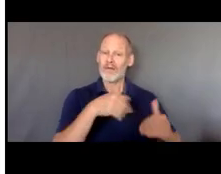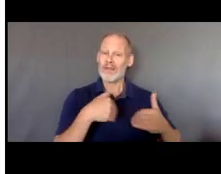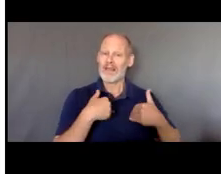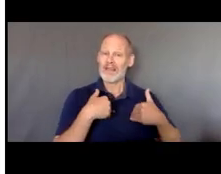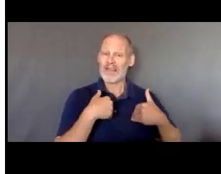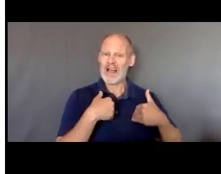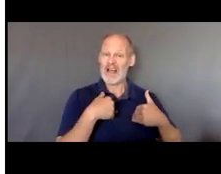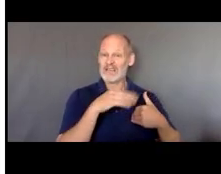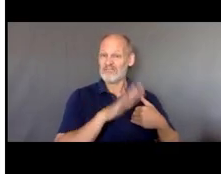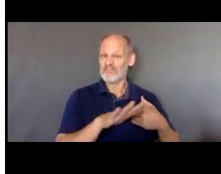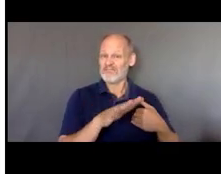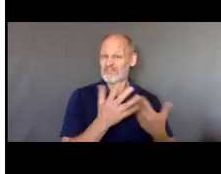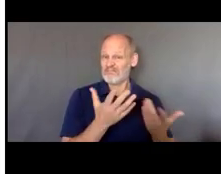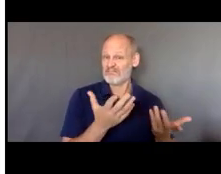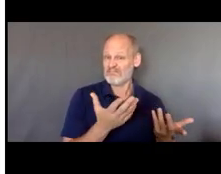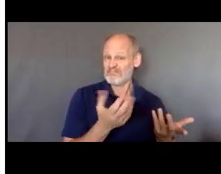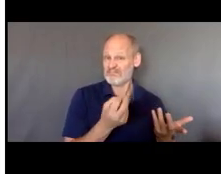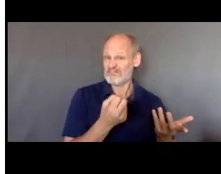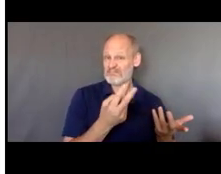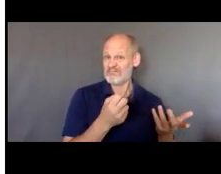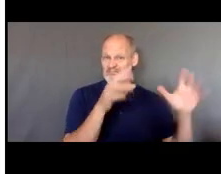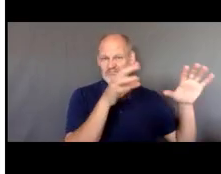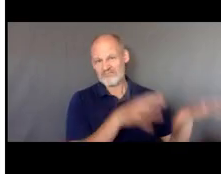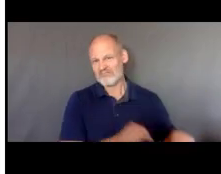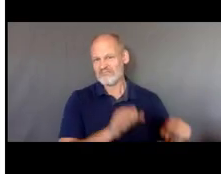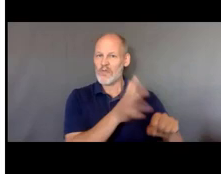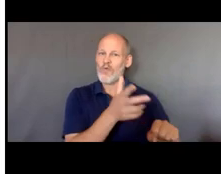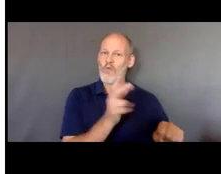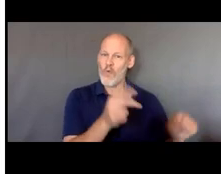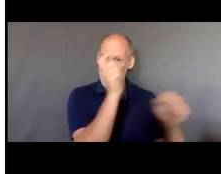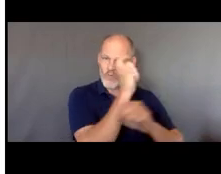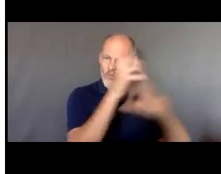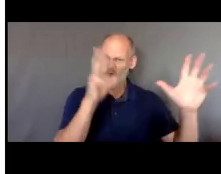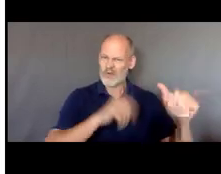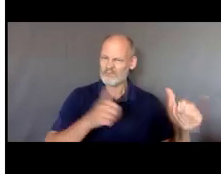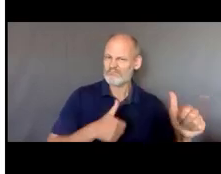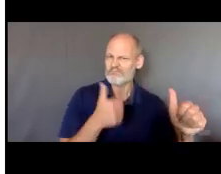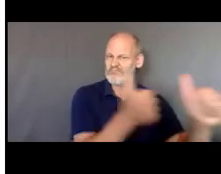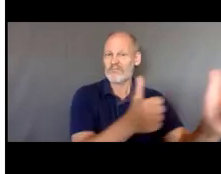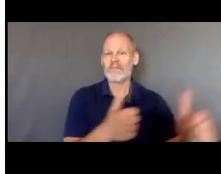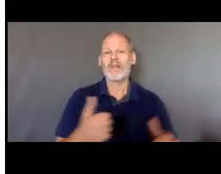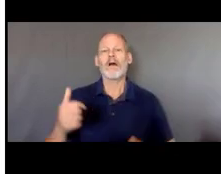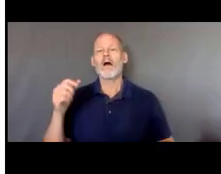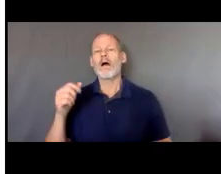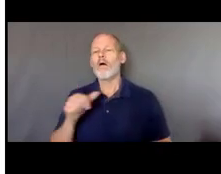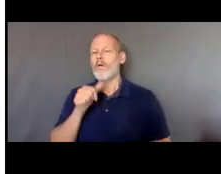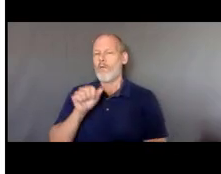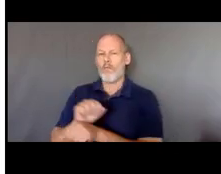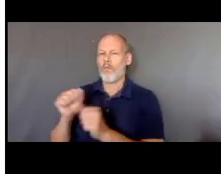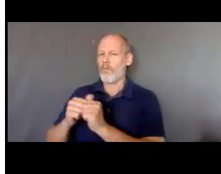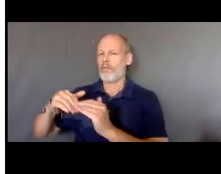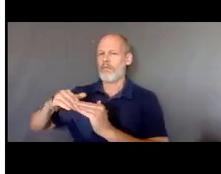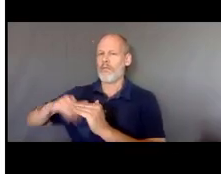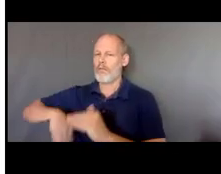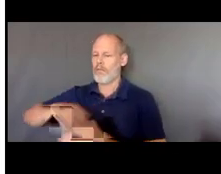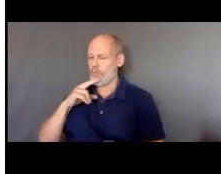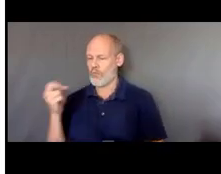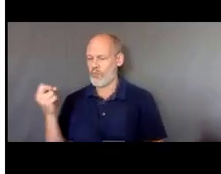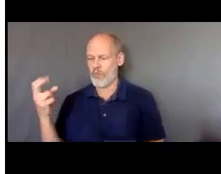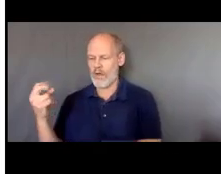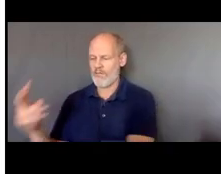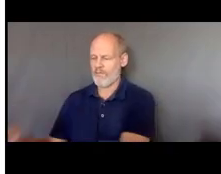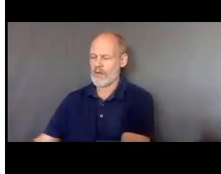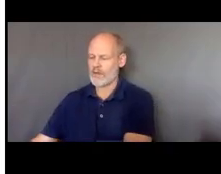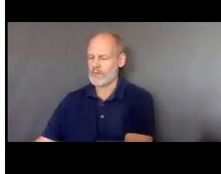menores de 12 y realmente no trabajamos con niños de la escuela primaria y